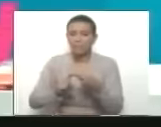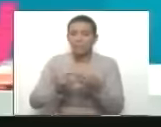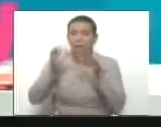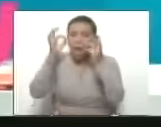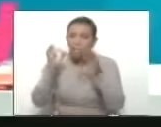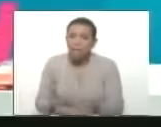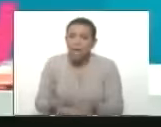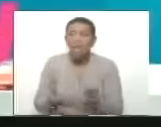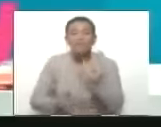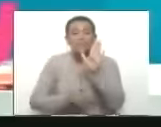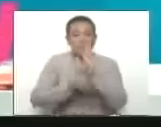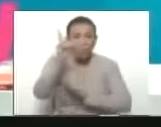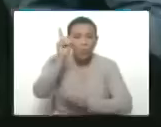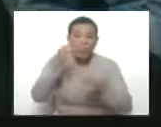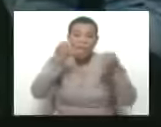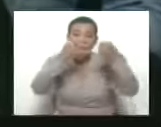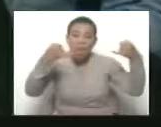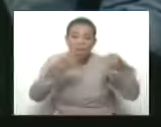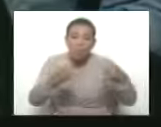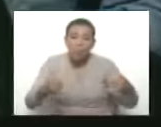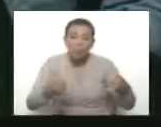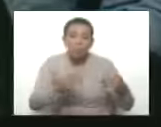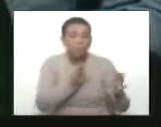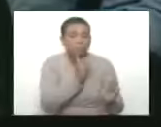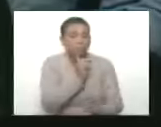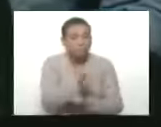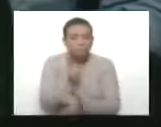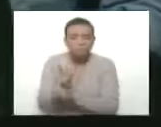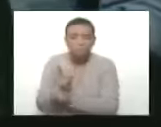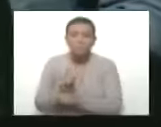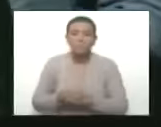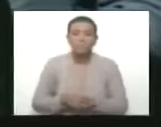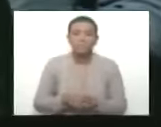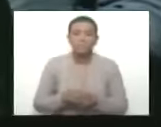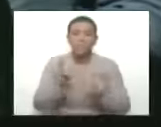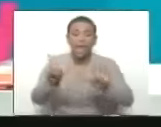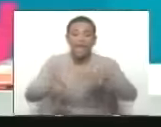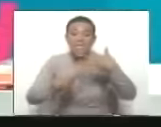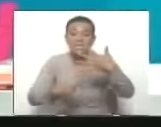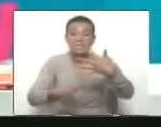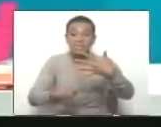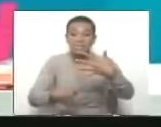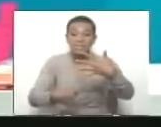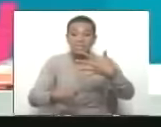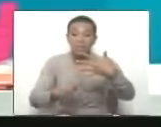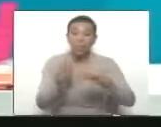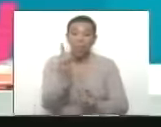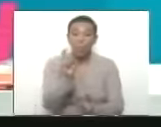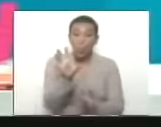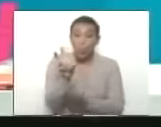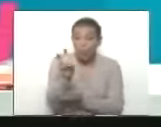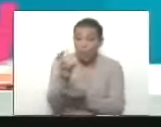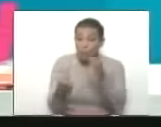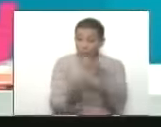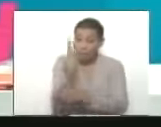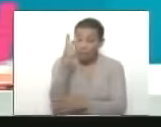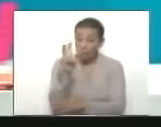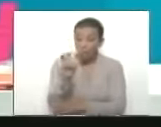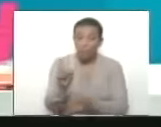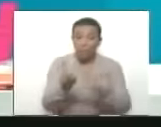garantizando el desarrollo de las líneas organizativas. Y en sexto lugar, el nuevo vértice que hemos creado.